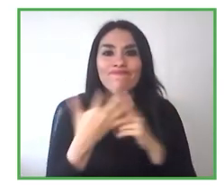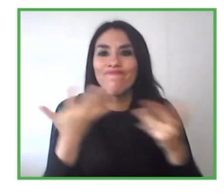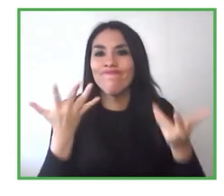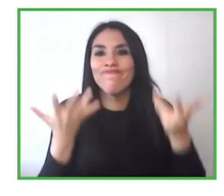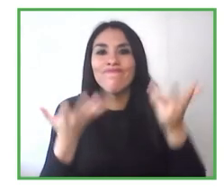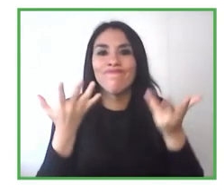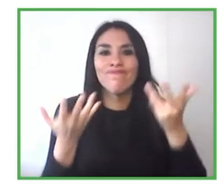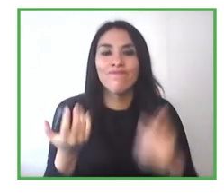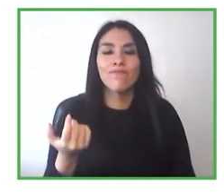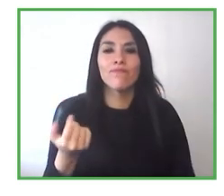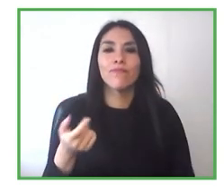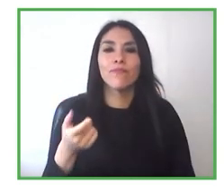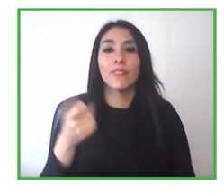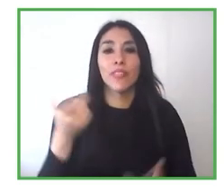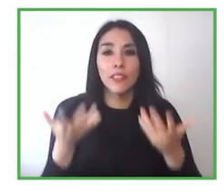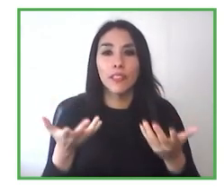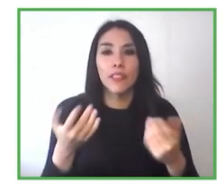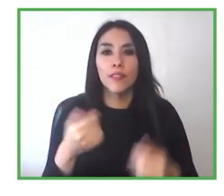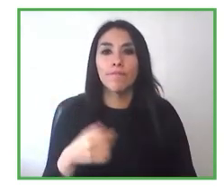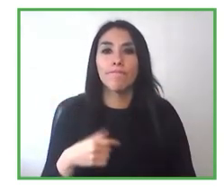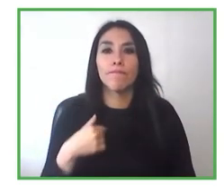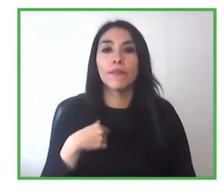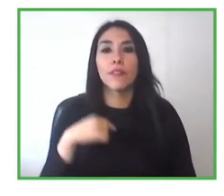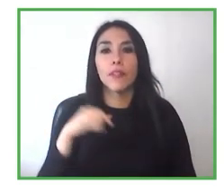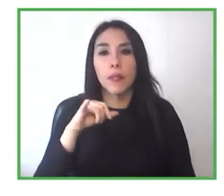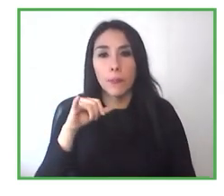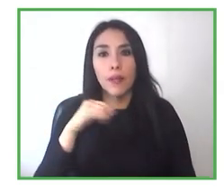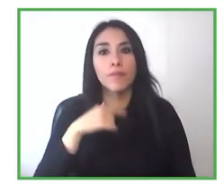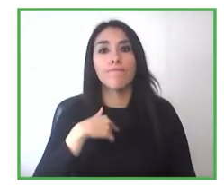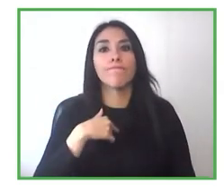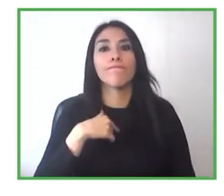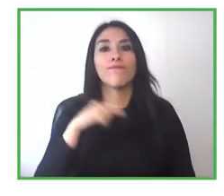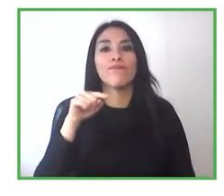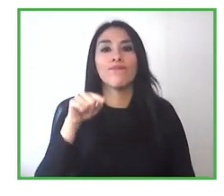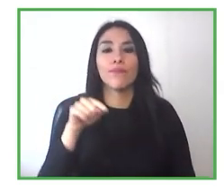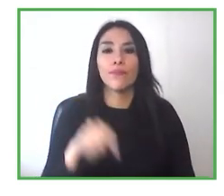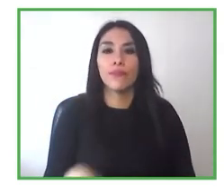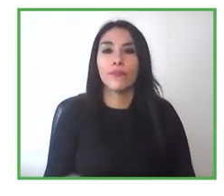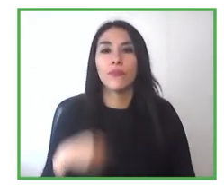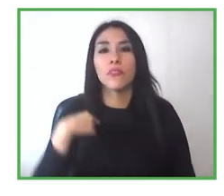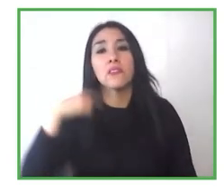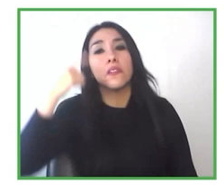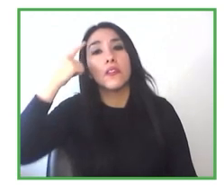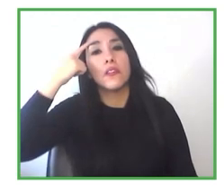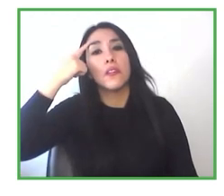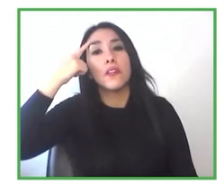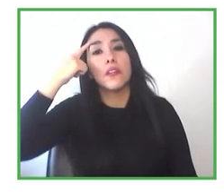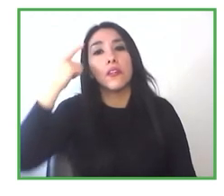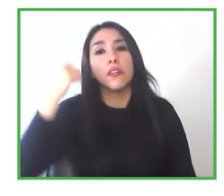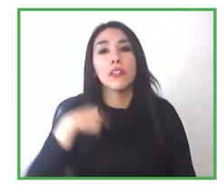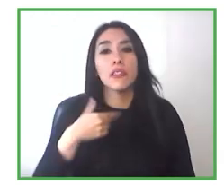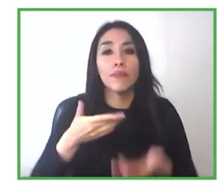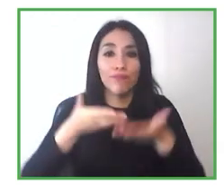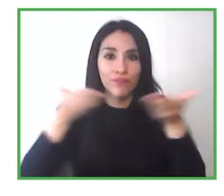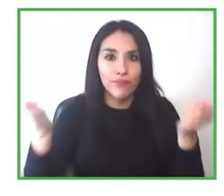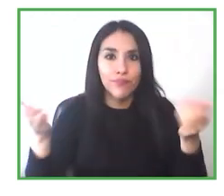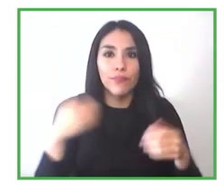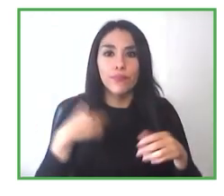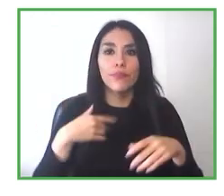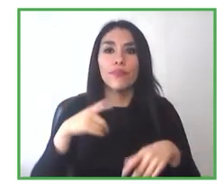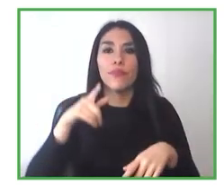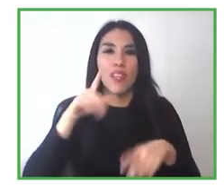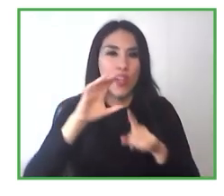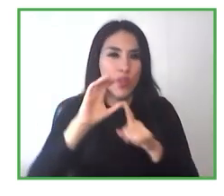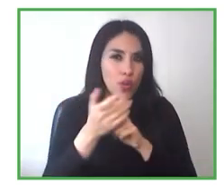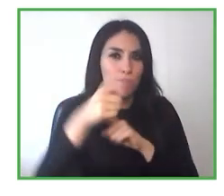también como, como que esa, yo creo que es la invitación, si hay legislaciones, que le, que está moviendo, que está promoviendo,